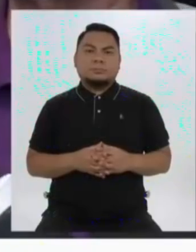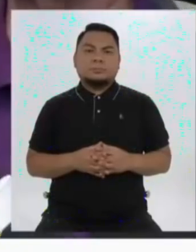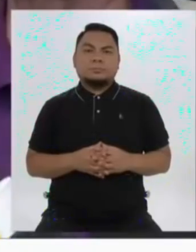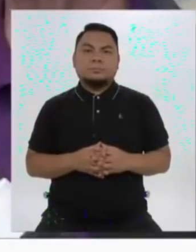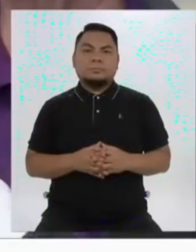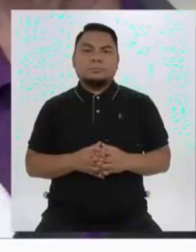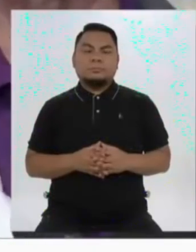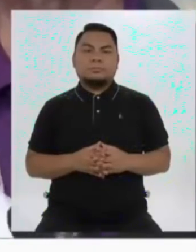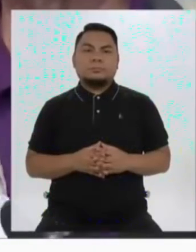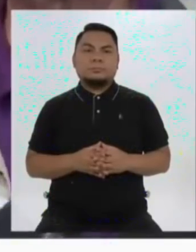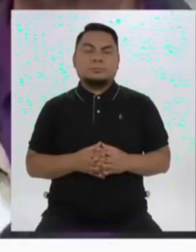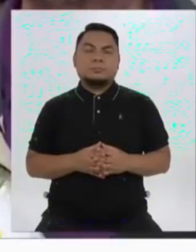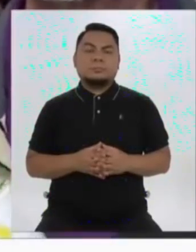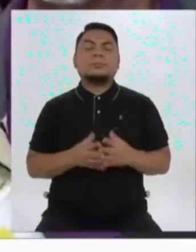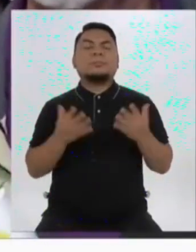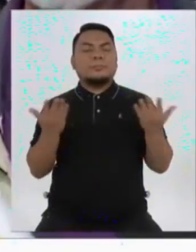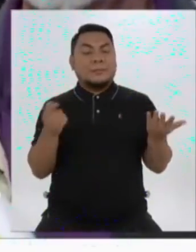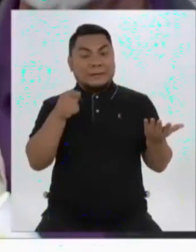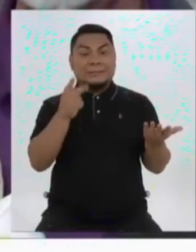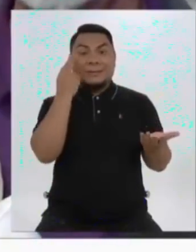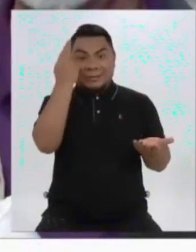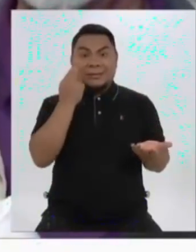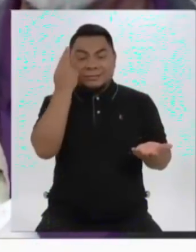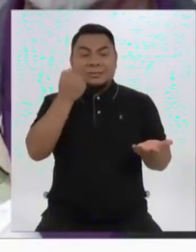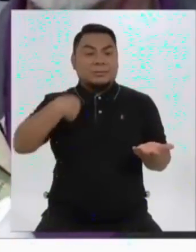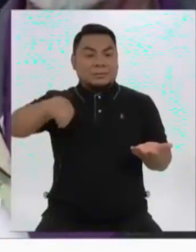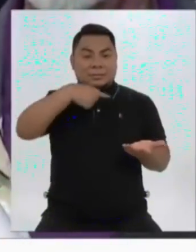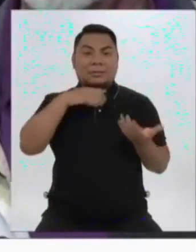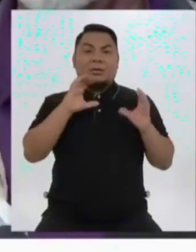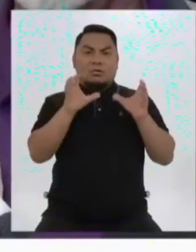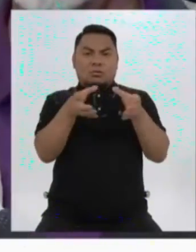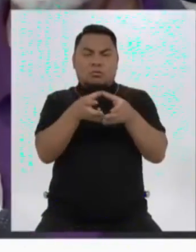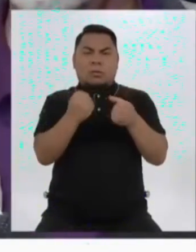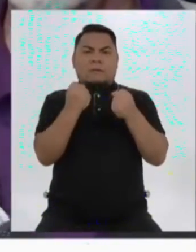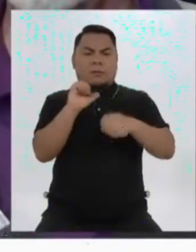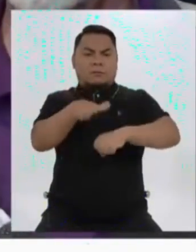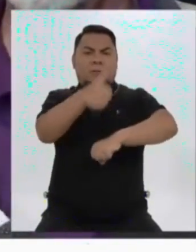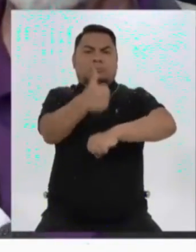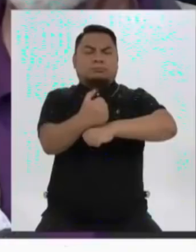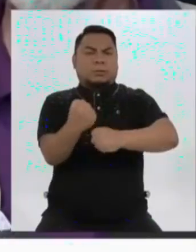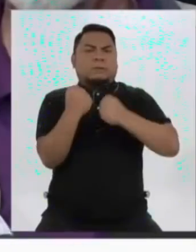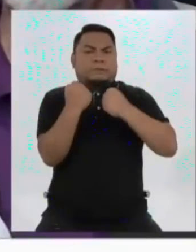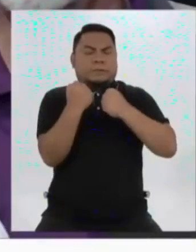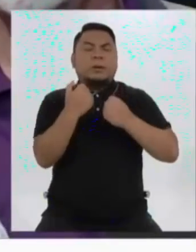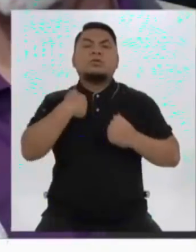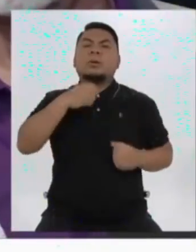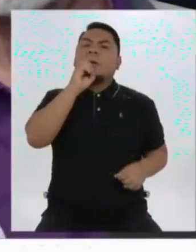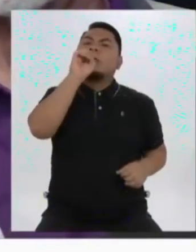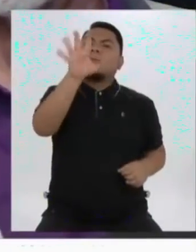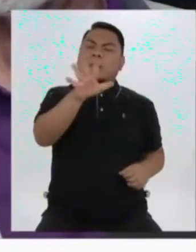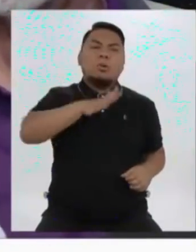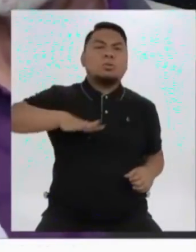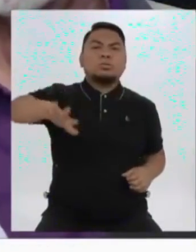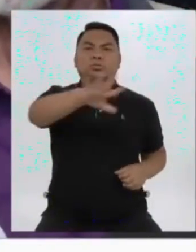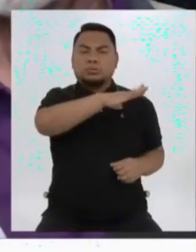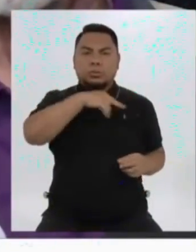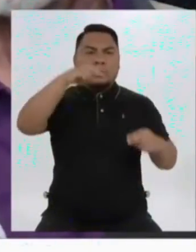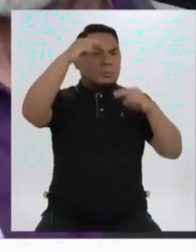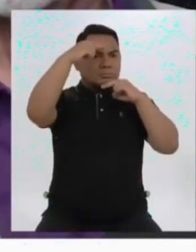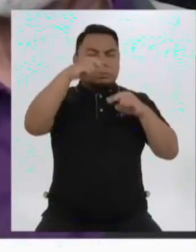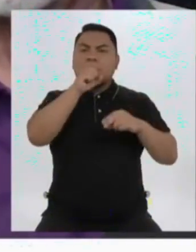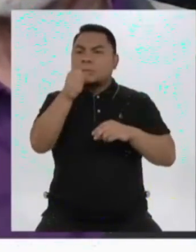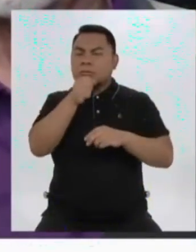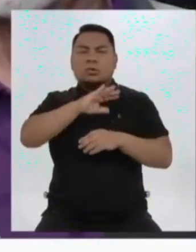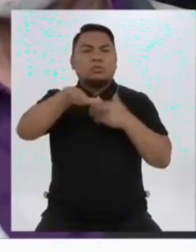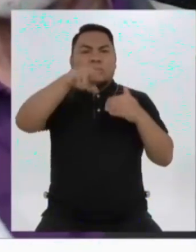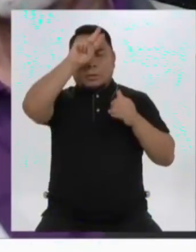decente! Y por esa razón, porque somos una institución, es que yo les aseguro a todos ustedes, medios de comunicación y a todos los peruanos,